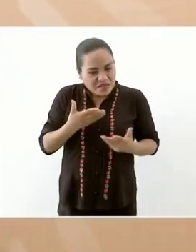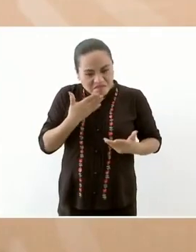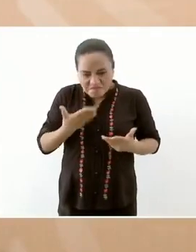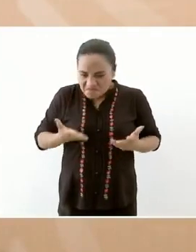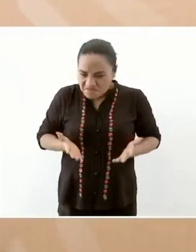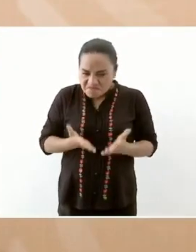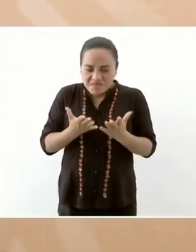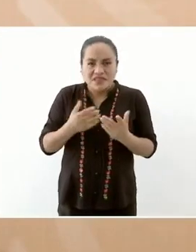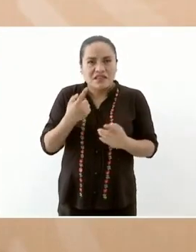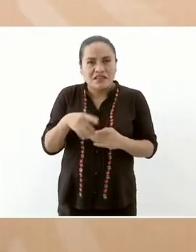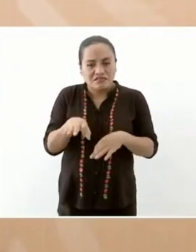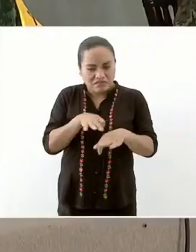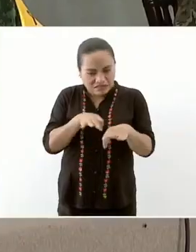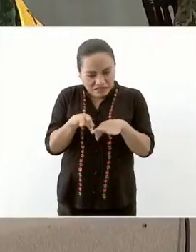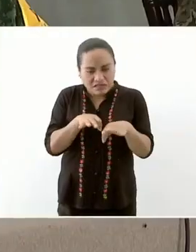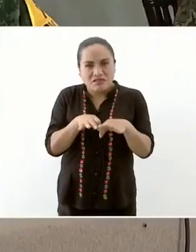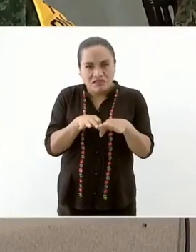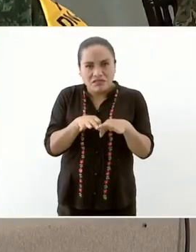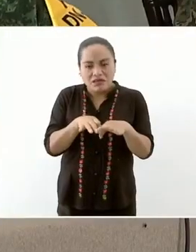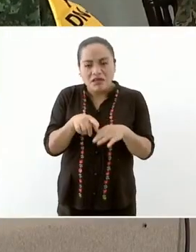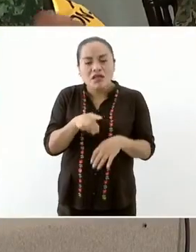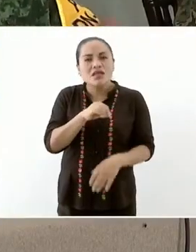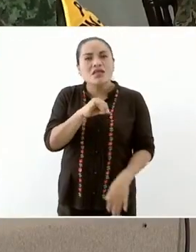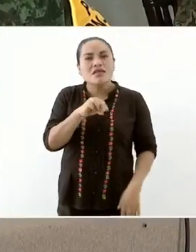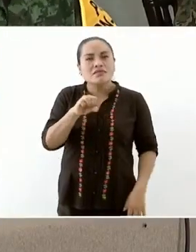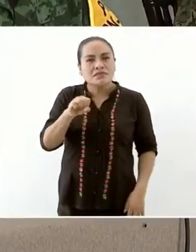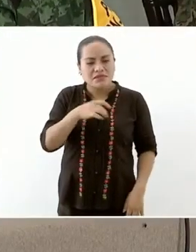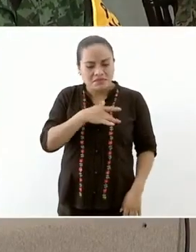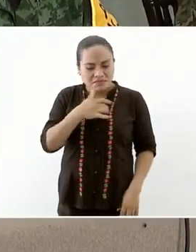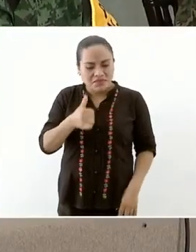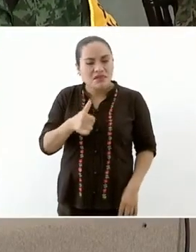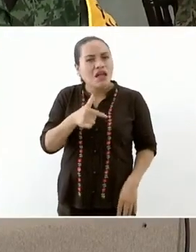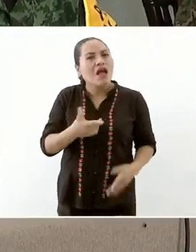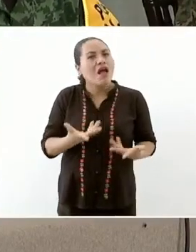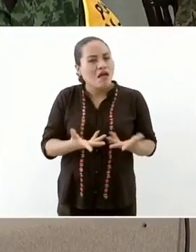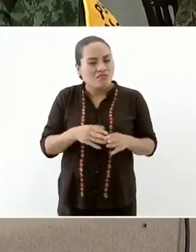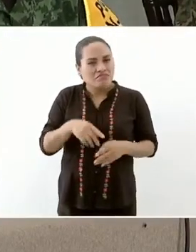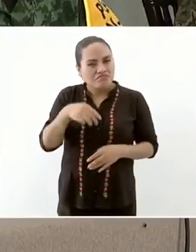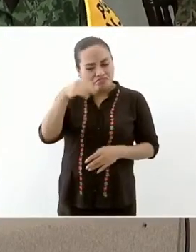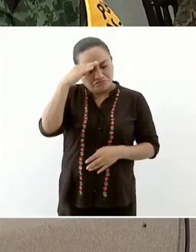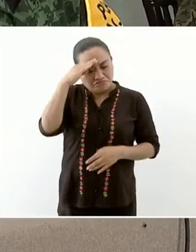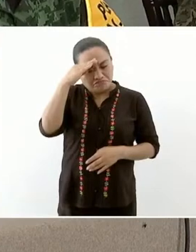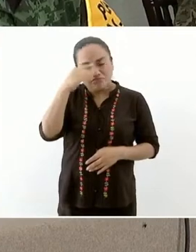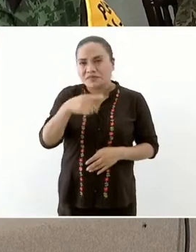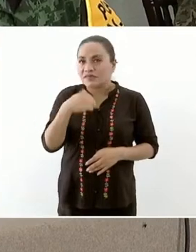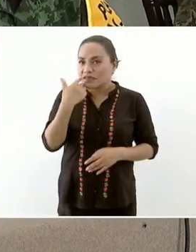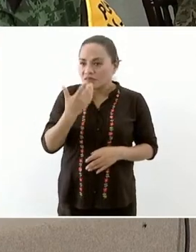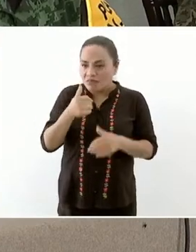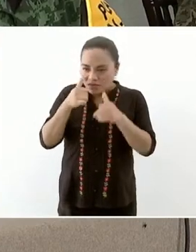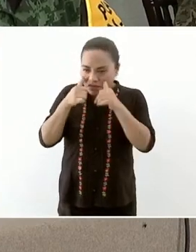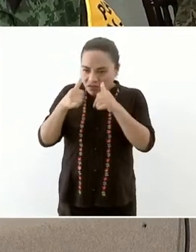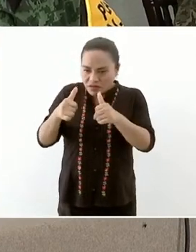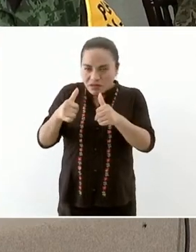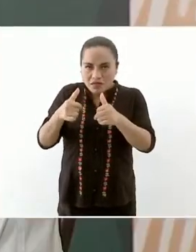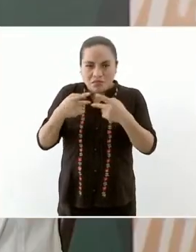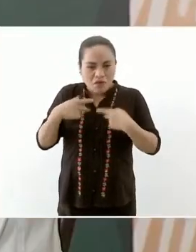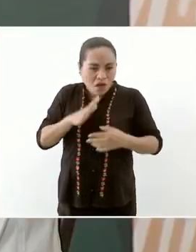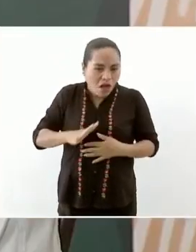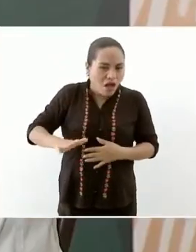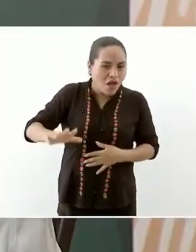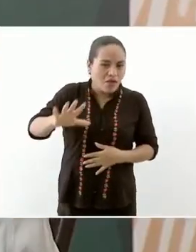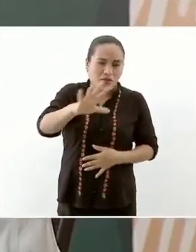queremos con el IMSS bienestar es la atención a la población abierta